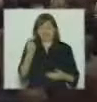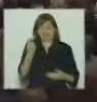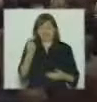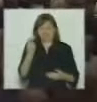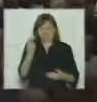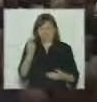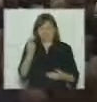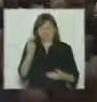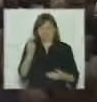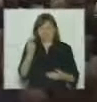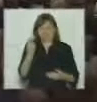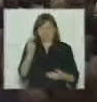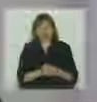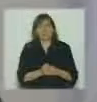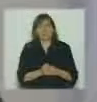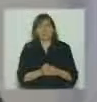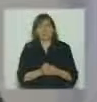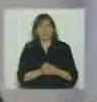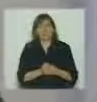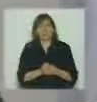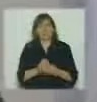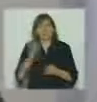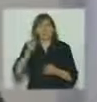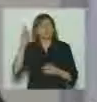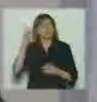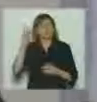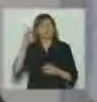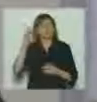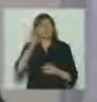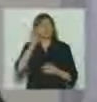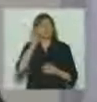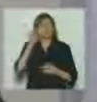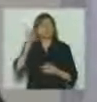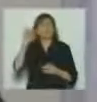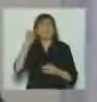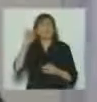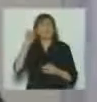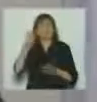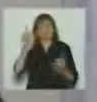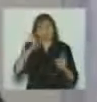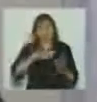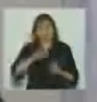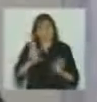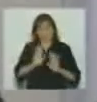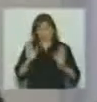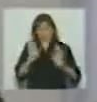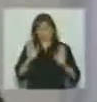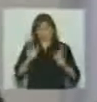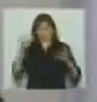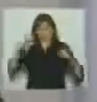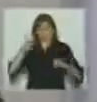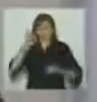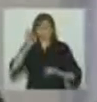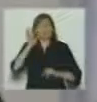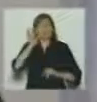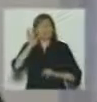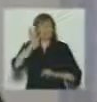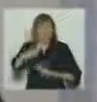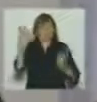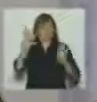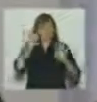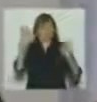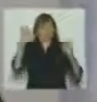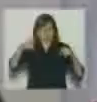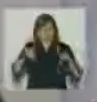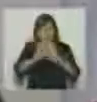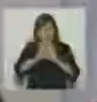presidenta no importa no no no no sin silbidos para nadie no no no acá no se estigmatiza nadie cada uno sabe lo que